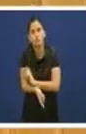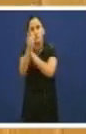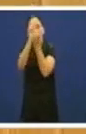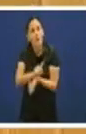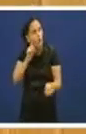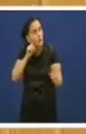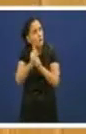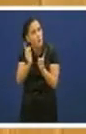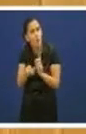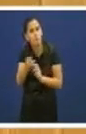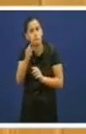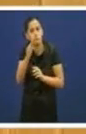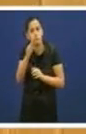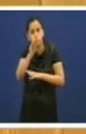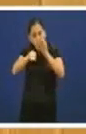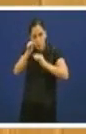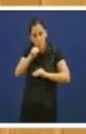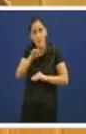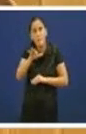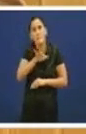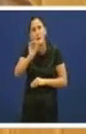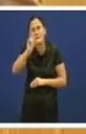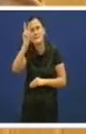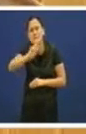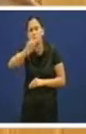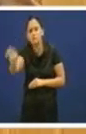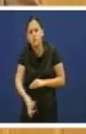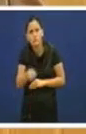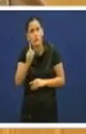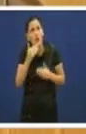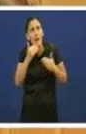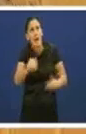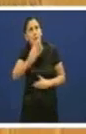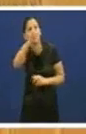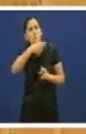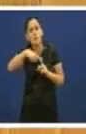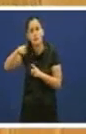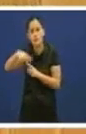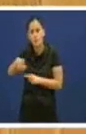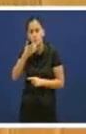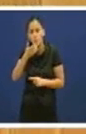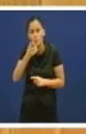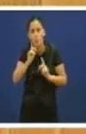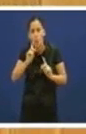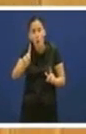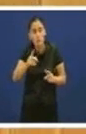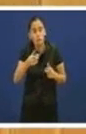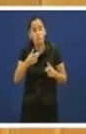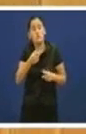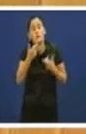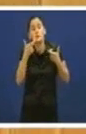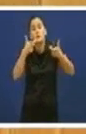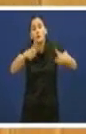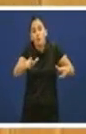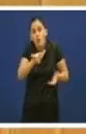reparación inclusiva diversificación a través de outro tipo de actividades como era o sector aeronáutico e porque non o